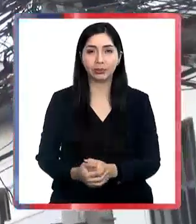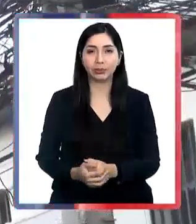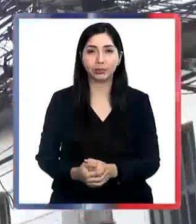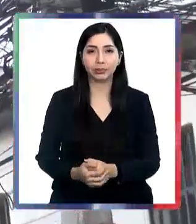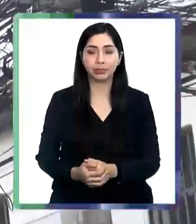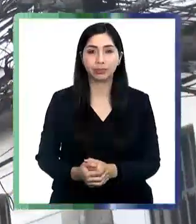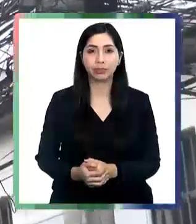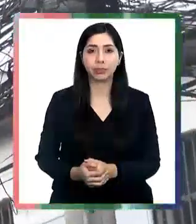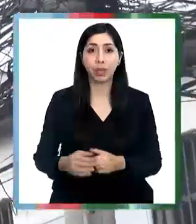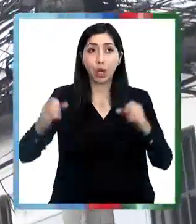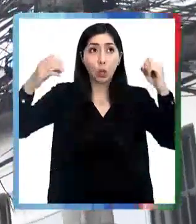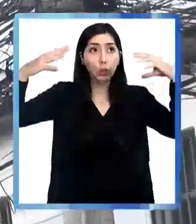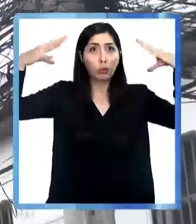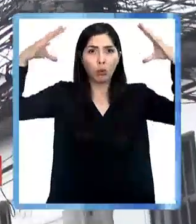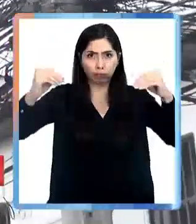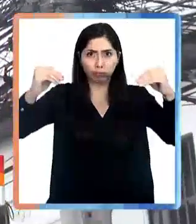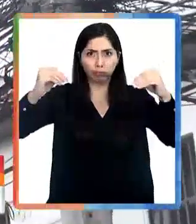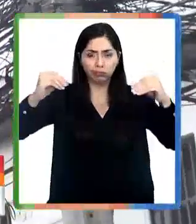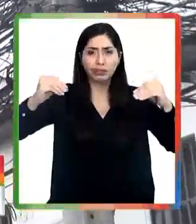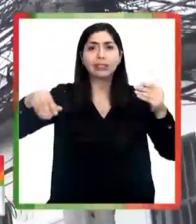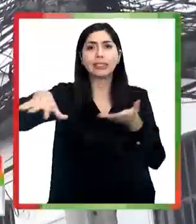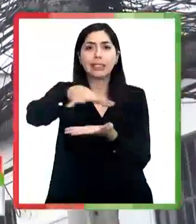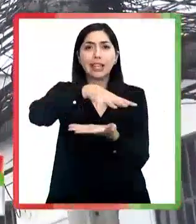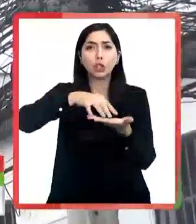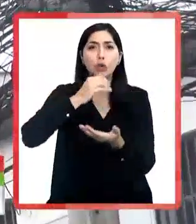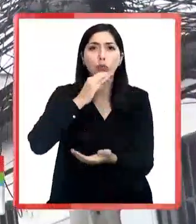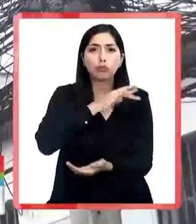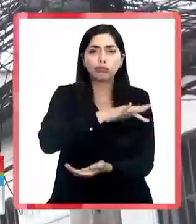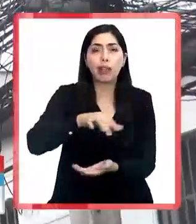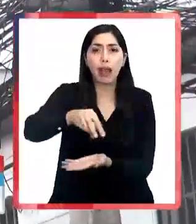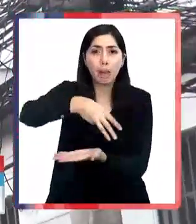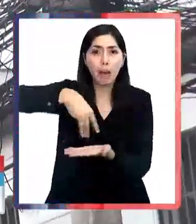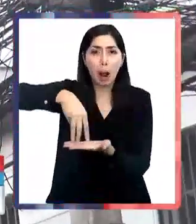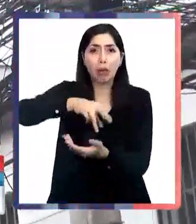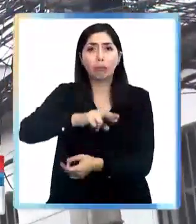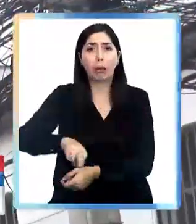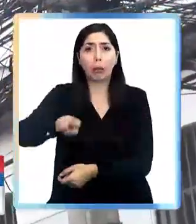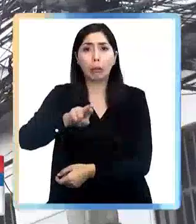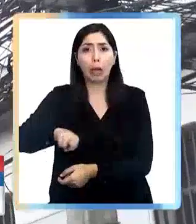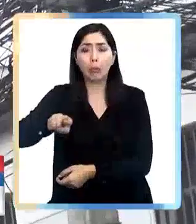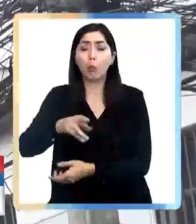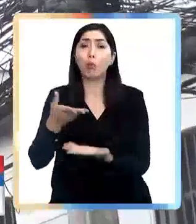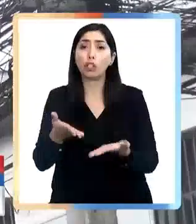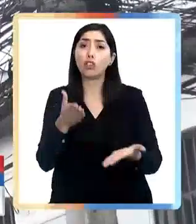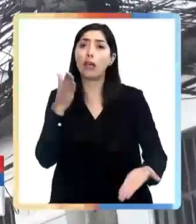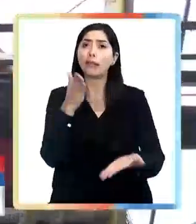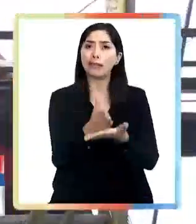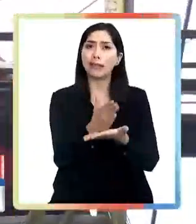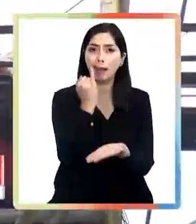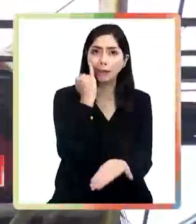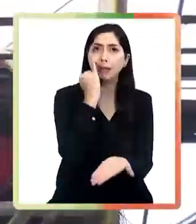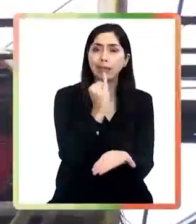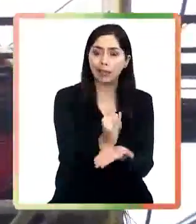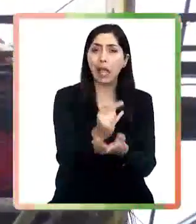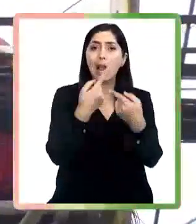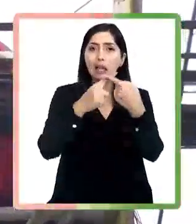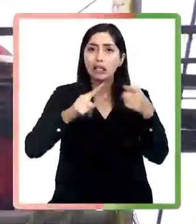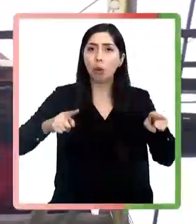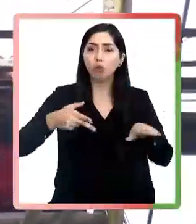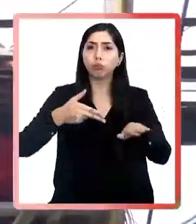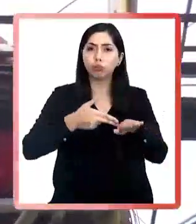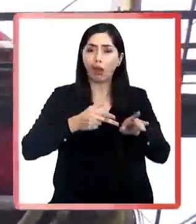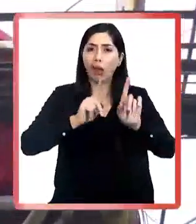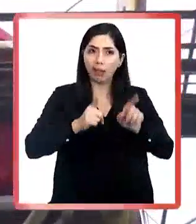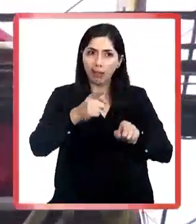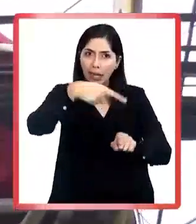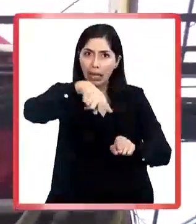Los cortes de luz en el sector rural de Maule han sido una constante. Por esta razón se exigió a la Superintendencia de Electricidad y Combustibles acciones